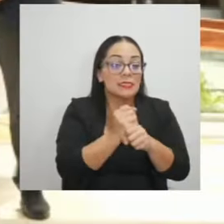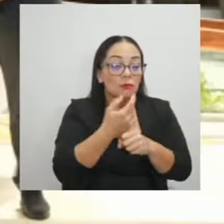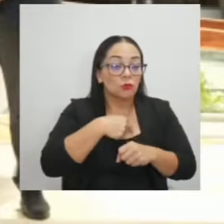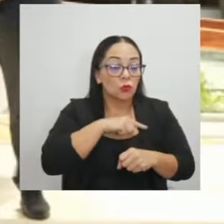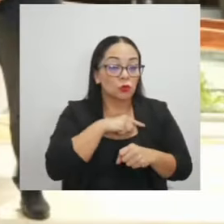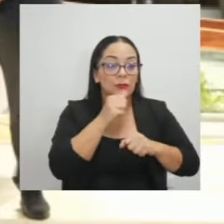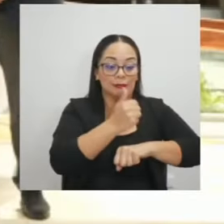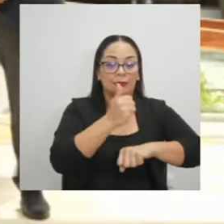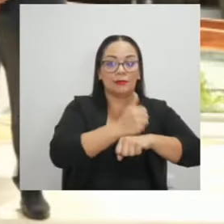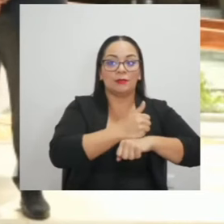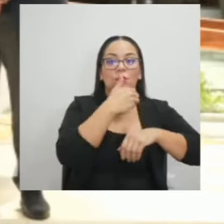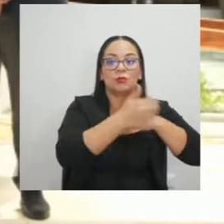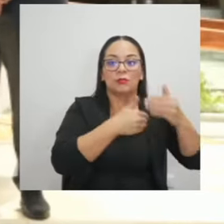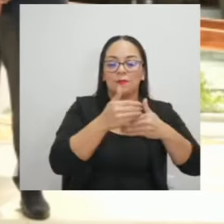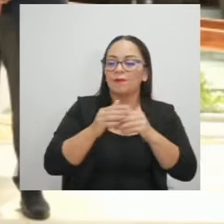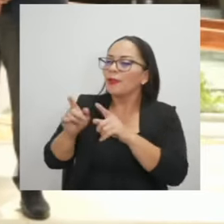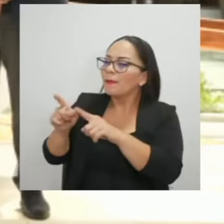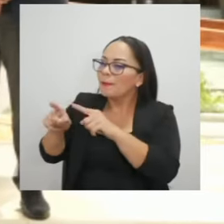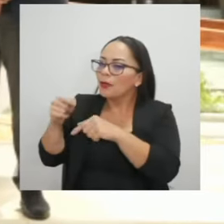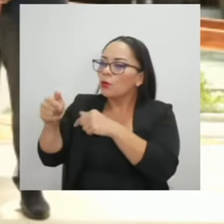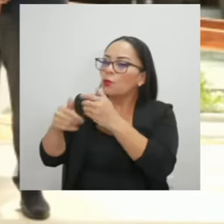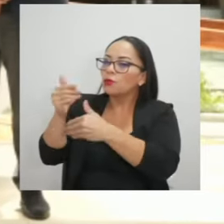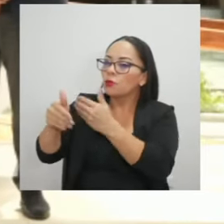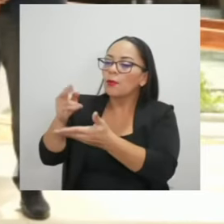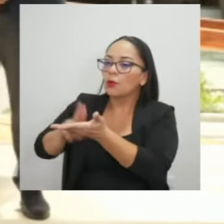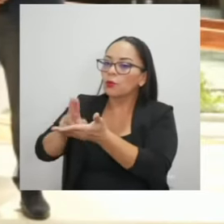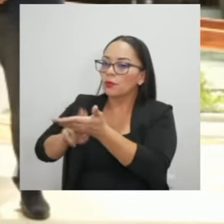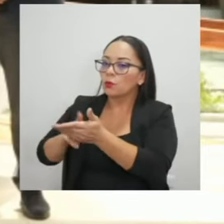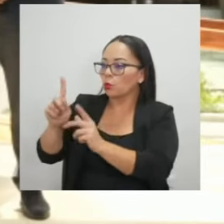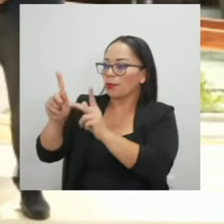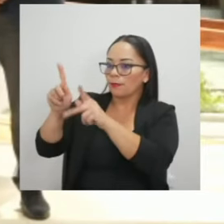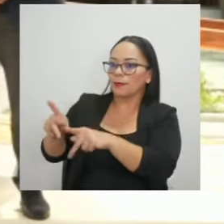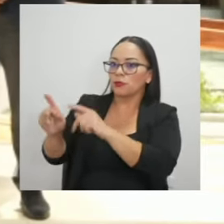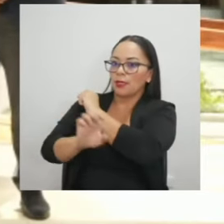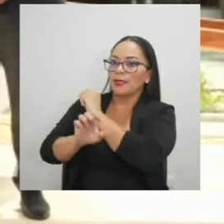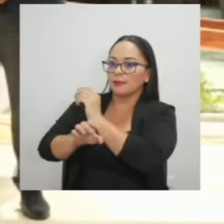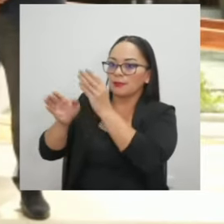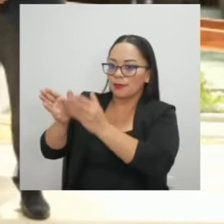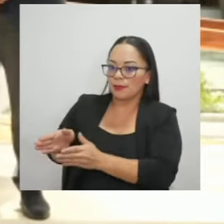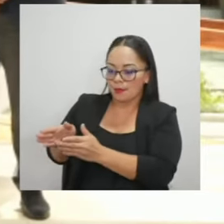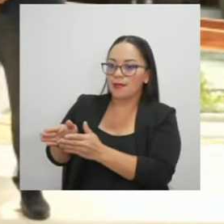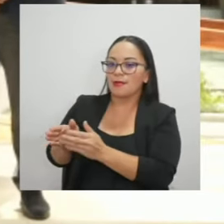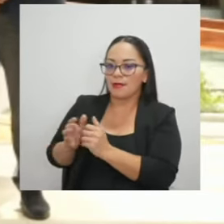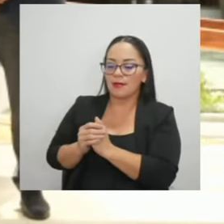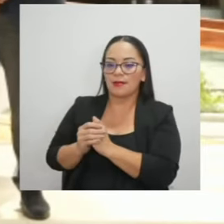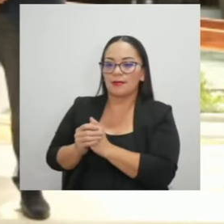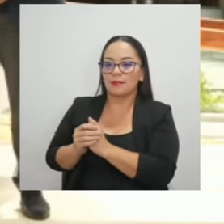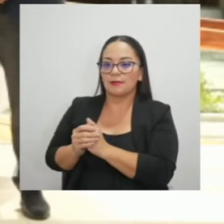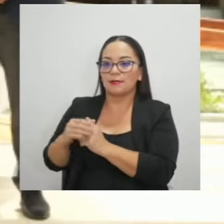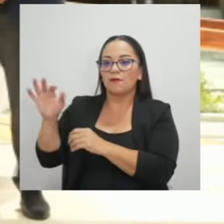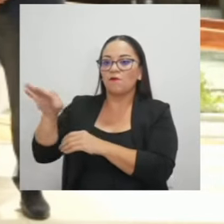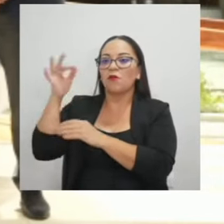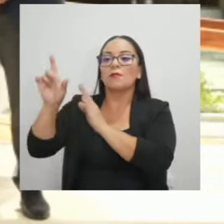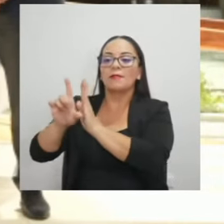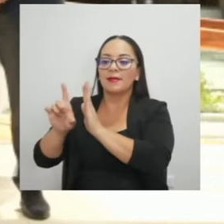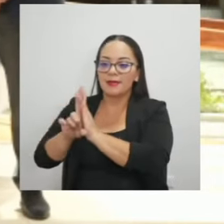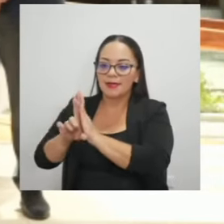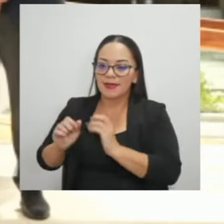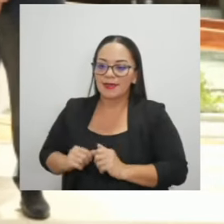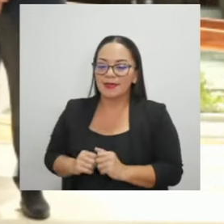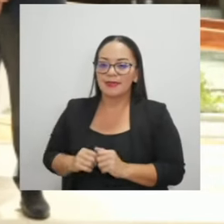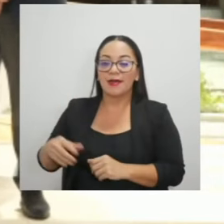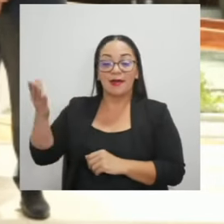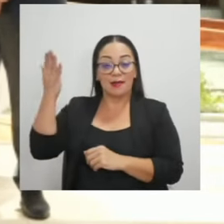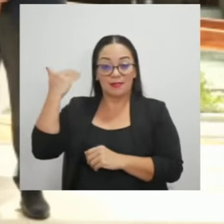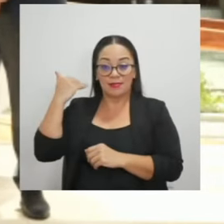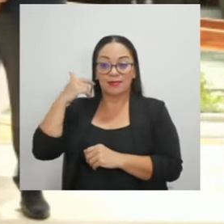El proceso para contratar a una persona extranjera, de manera legal, tardaba